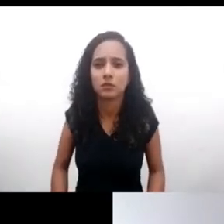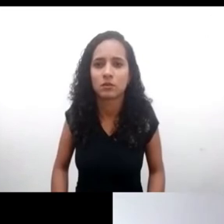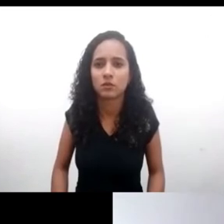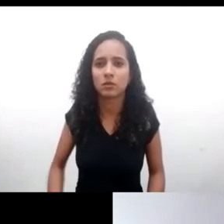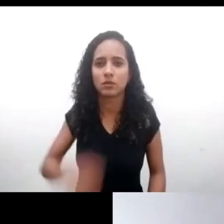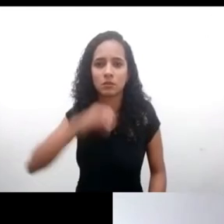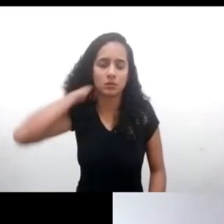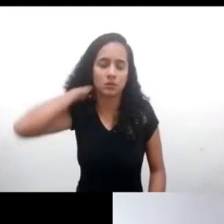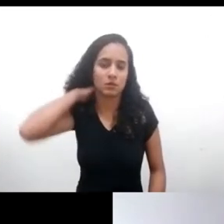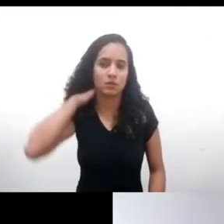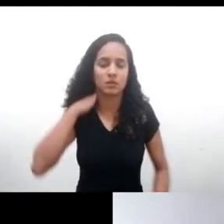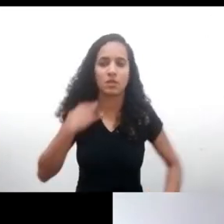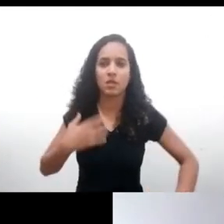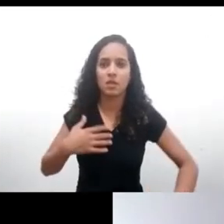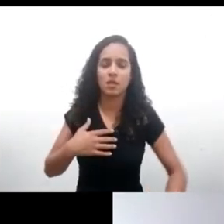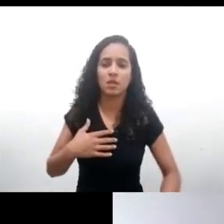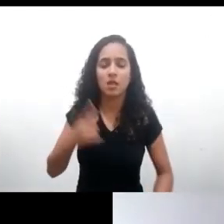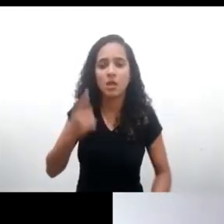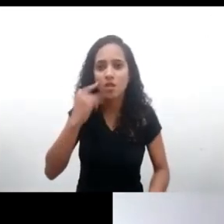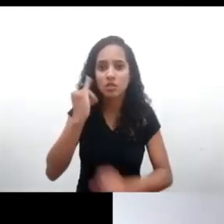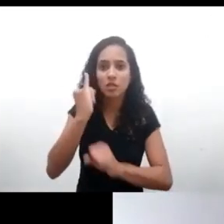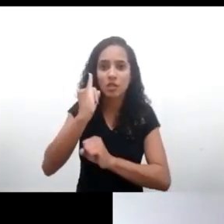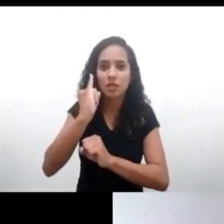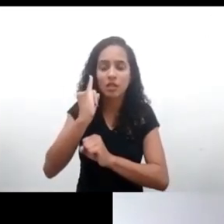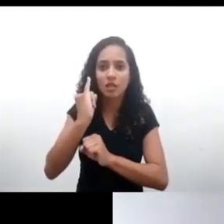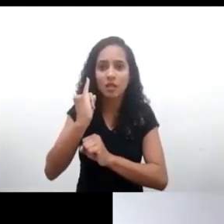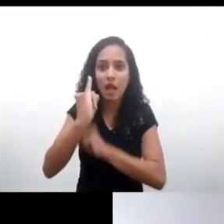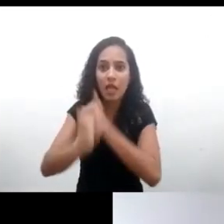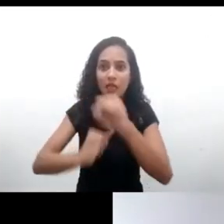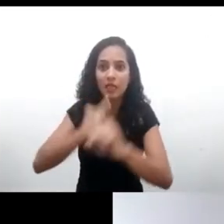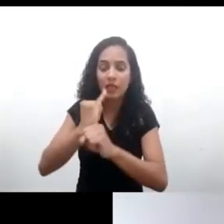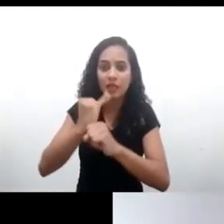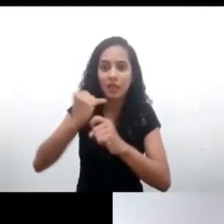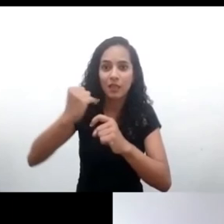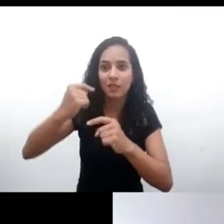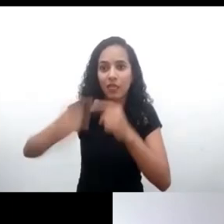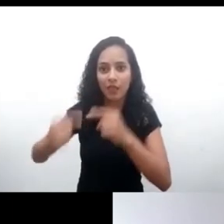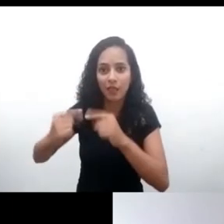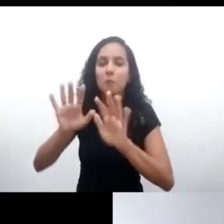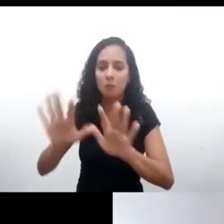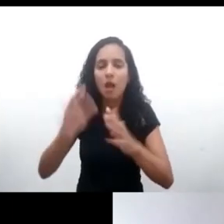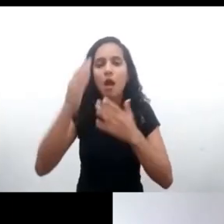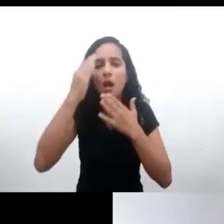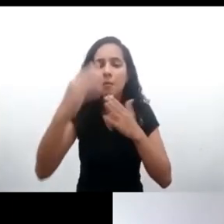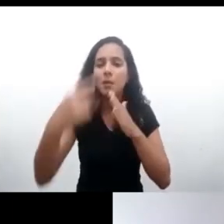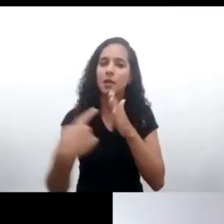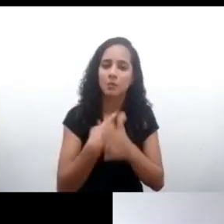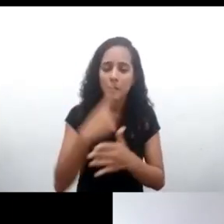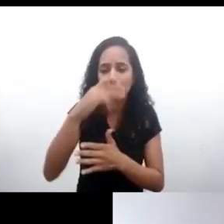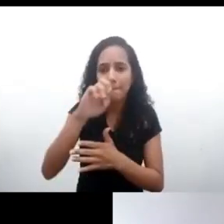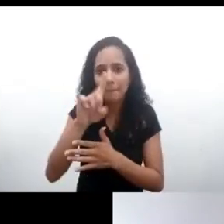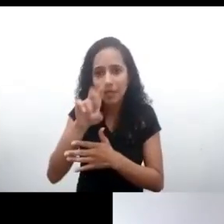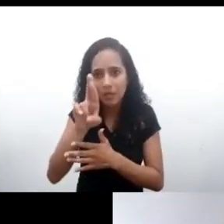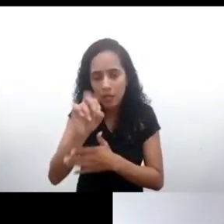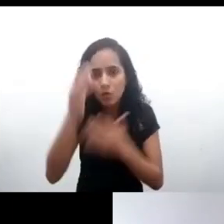gracias, Pedro, por la pregunta. Bueno, y sobre todo gracias al Instituto Alana por esta iniciativa. No solo por esta, sino